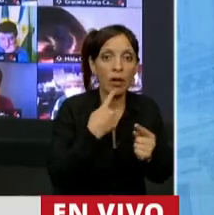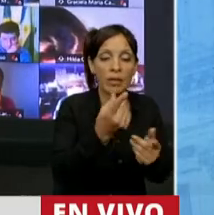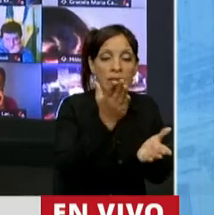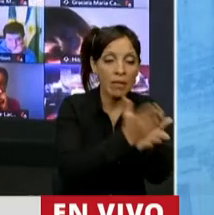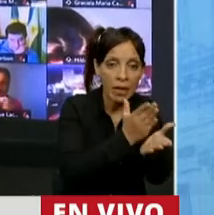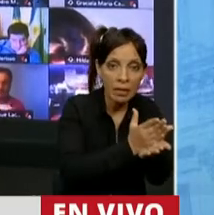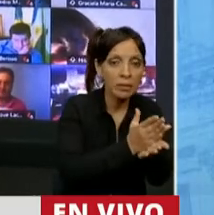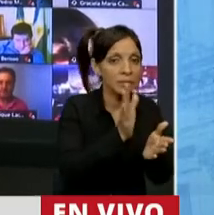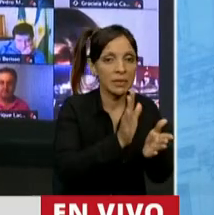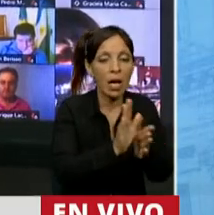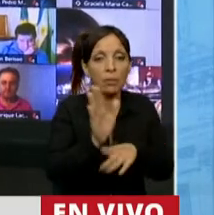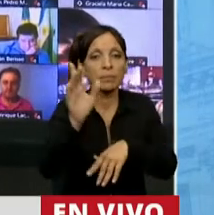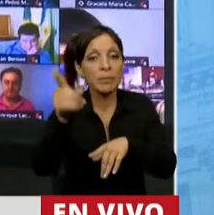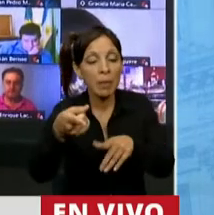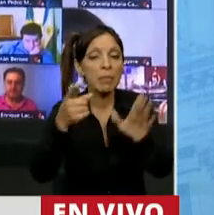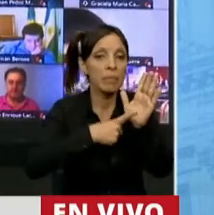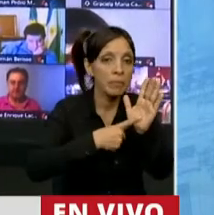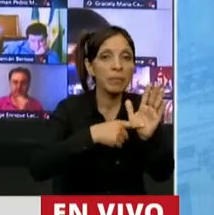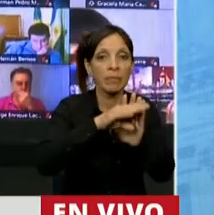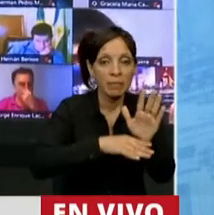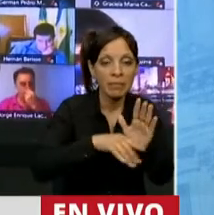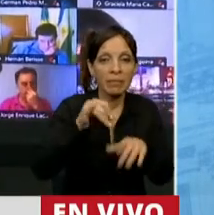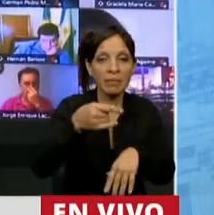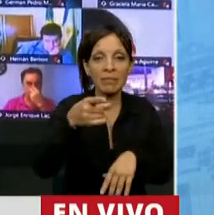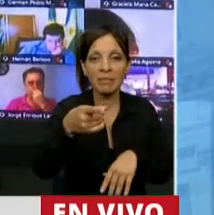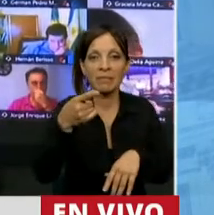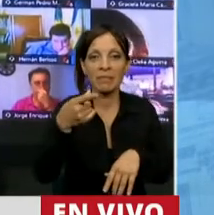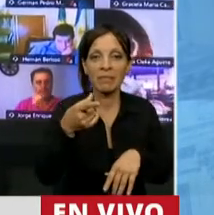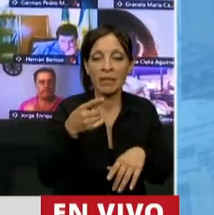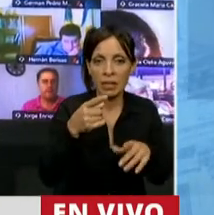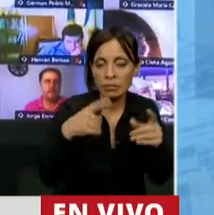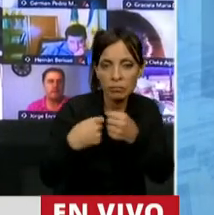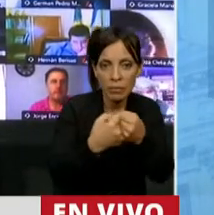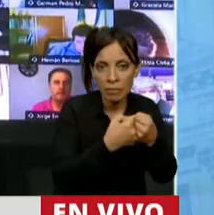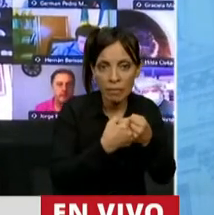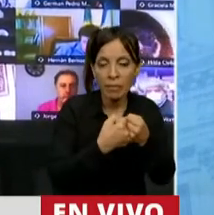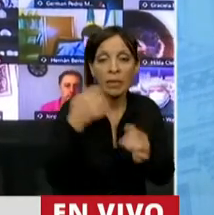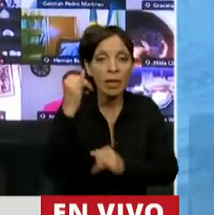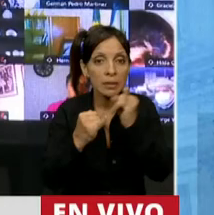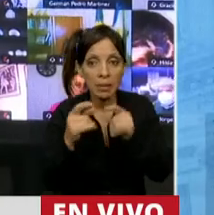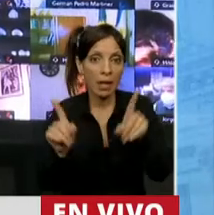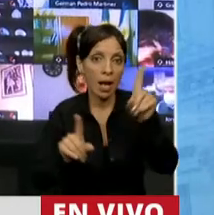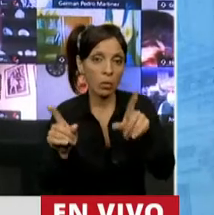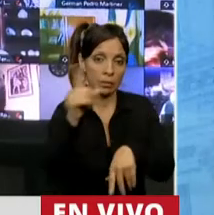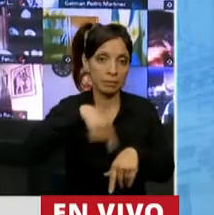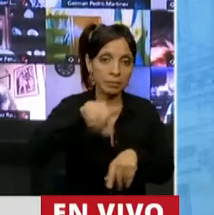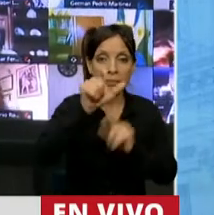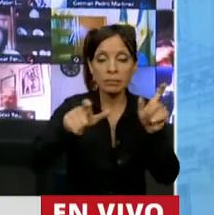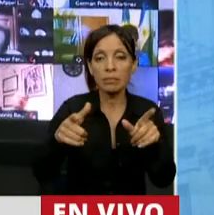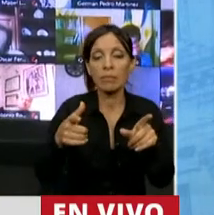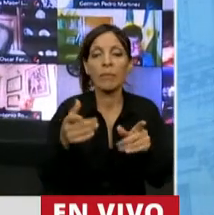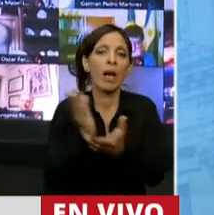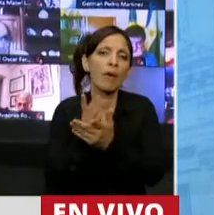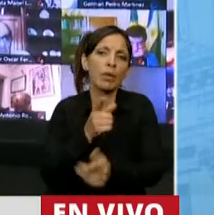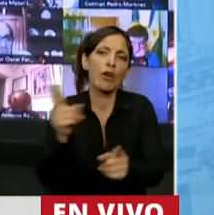y lo dice el protocolo que se rubricó. Terminó. Y para explicarle a aquellos que no entienden porque no fueron a la facultad